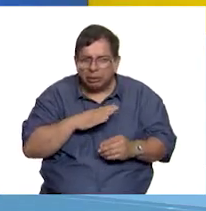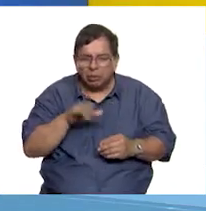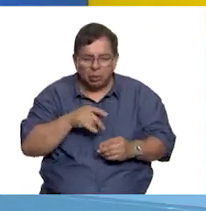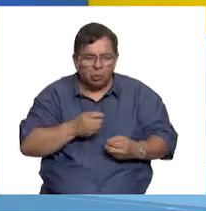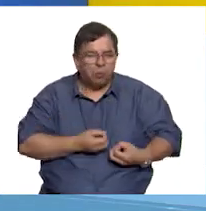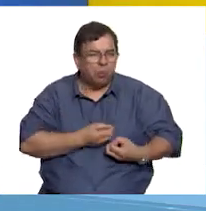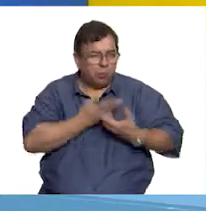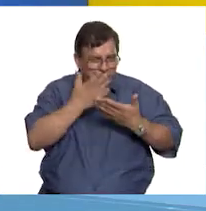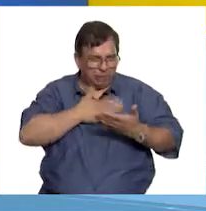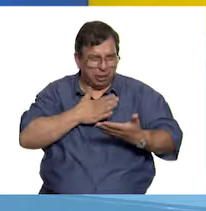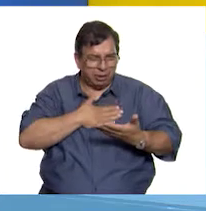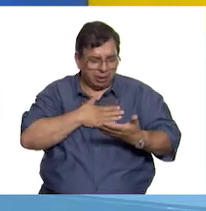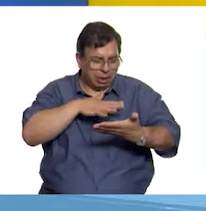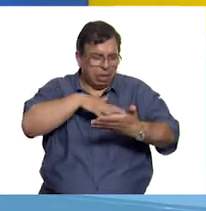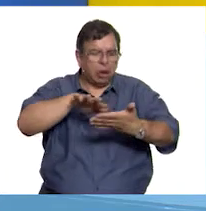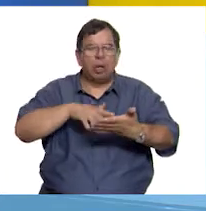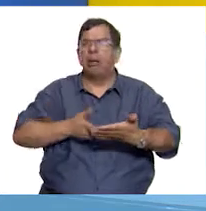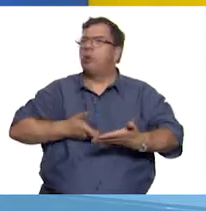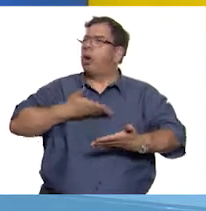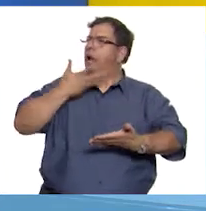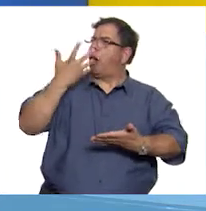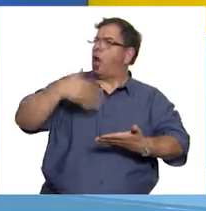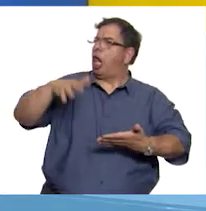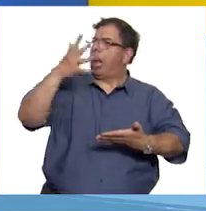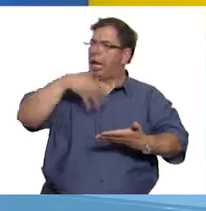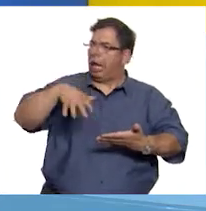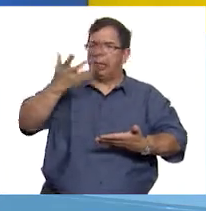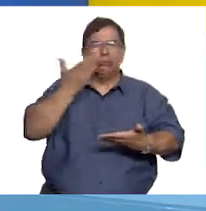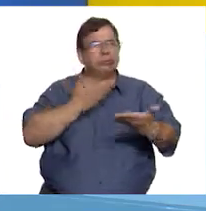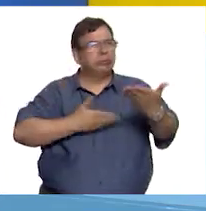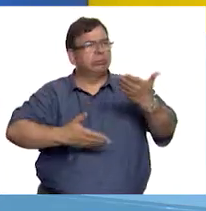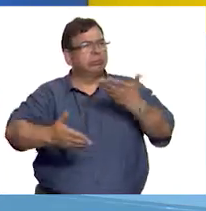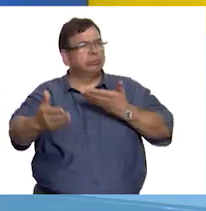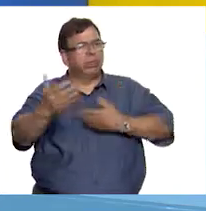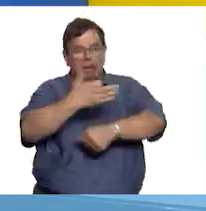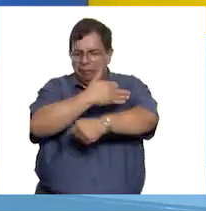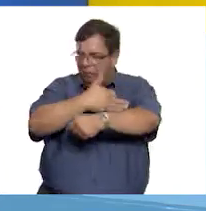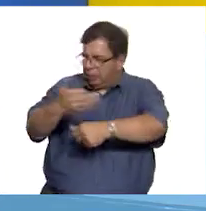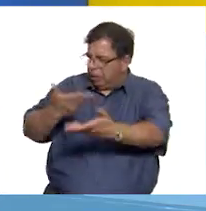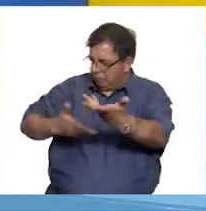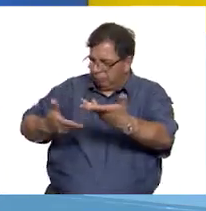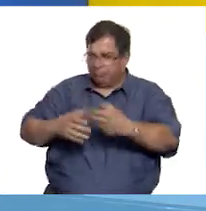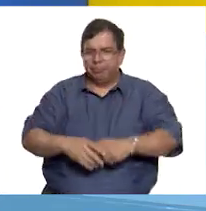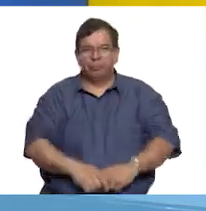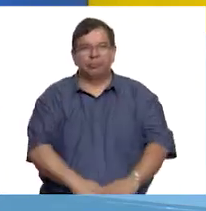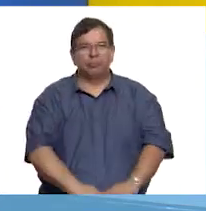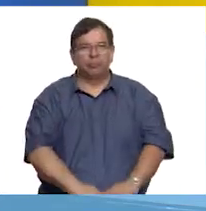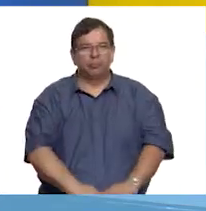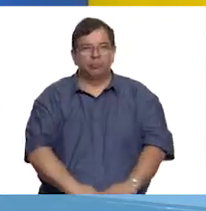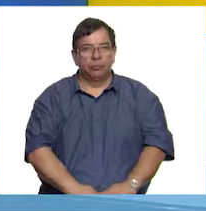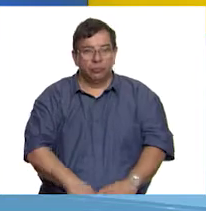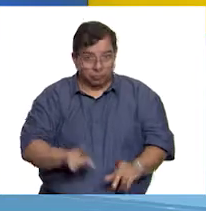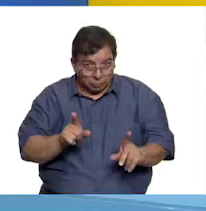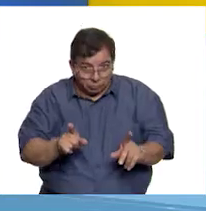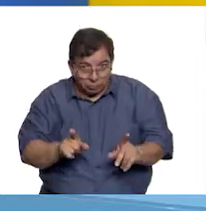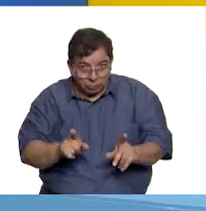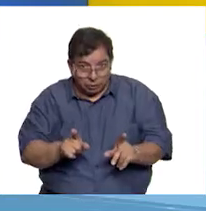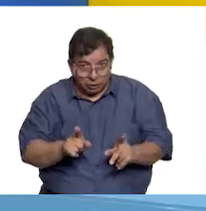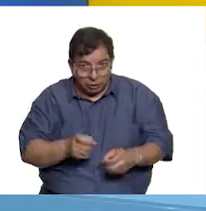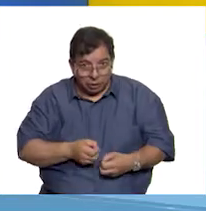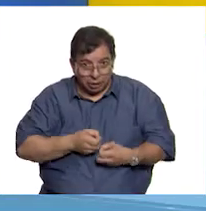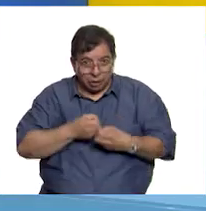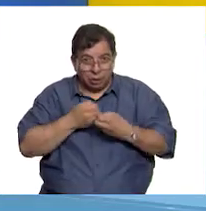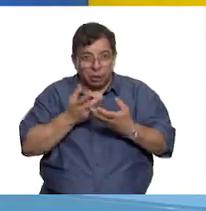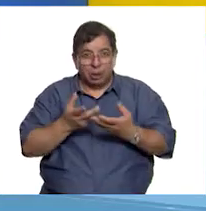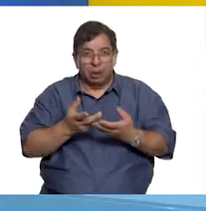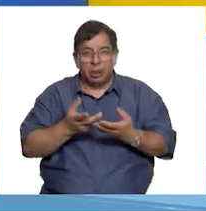poema mío, lo lean en voz alta y lo compartan con vuestras familias. ¿Os parece si declamamos